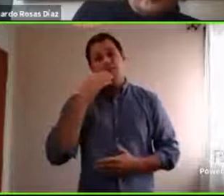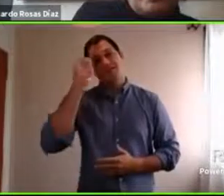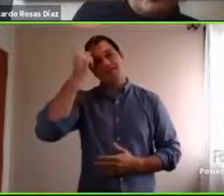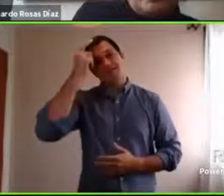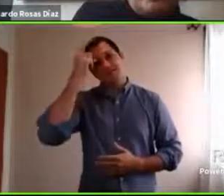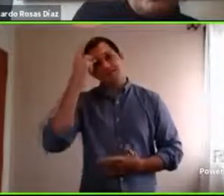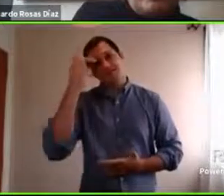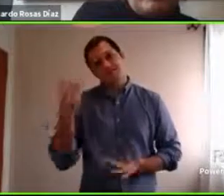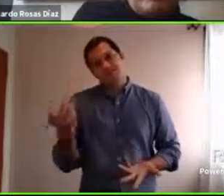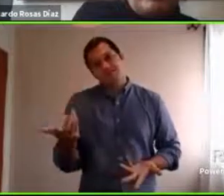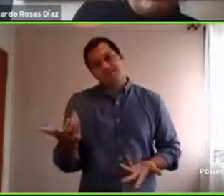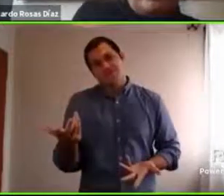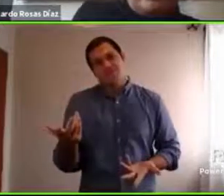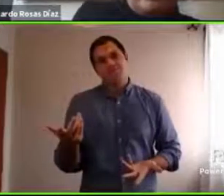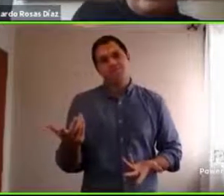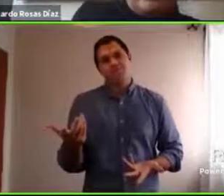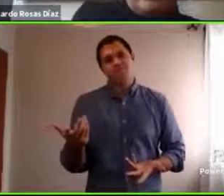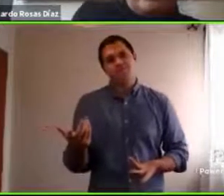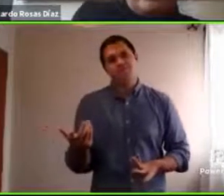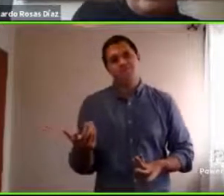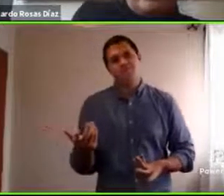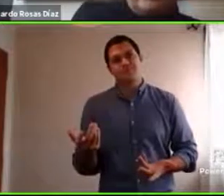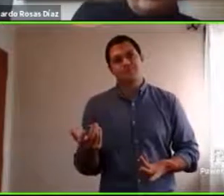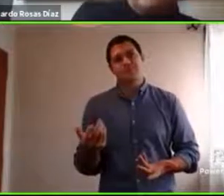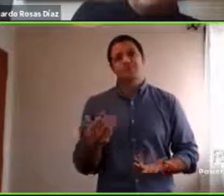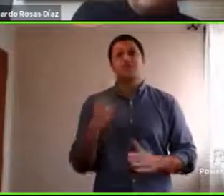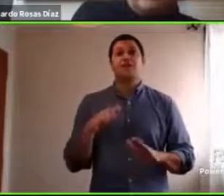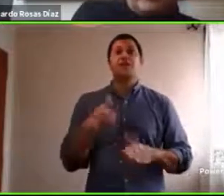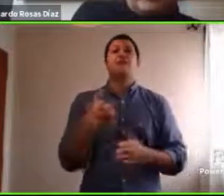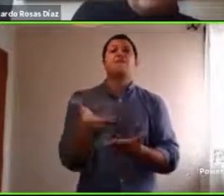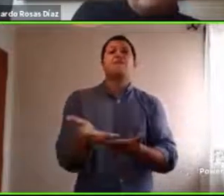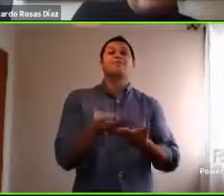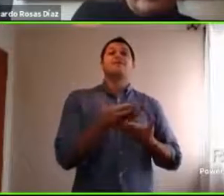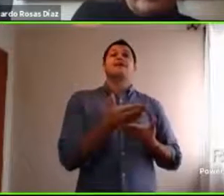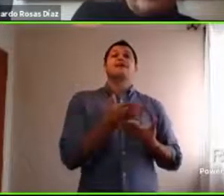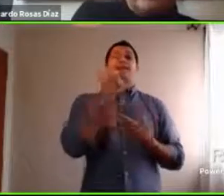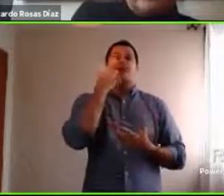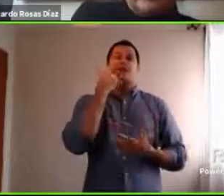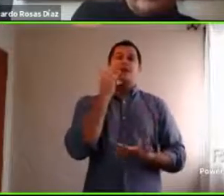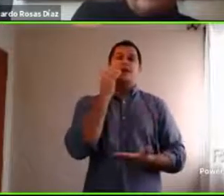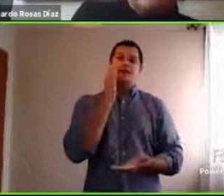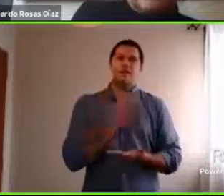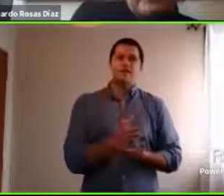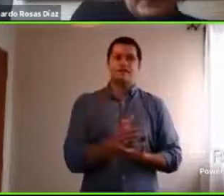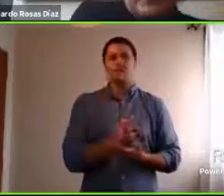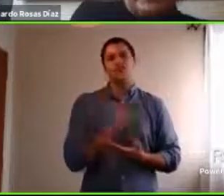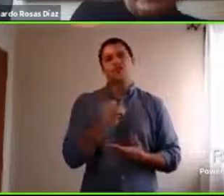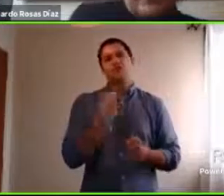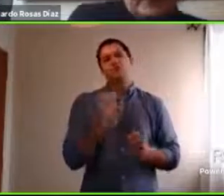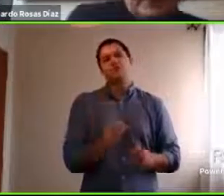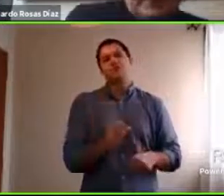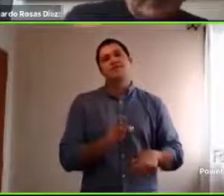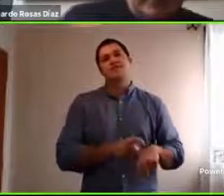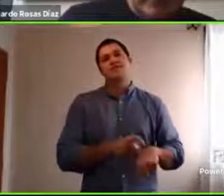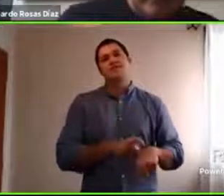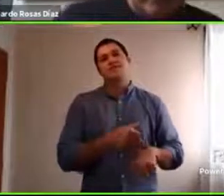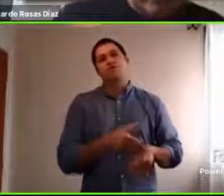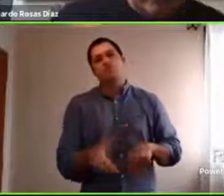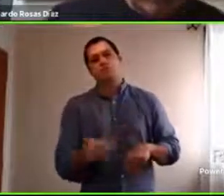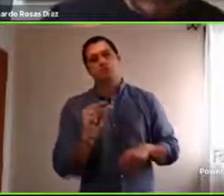va a presentar en el día que tenía que presentarlo va a tardar un poco más yo creo que las palabras